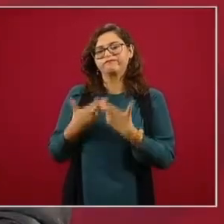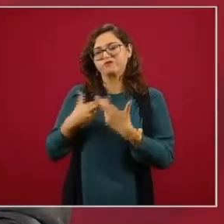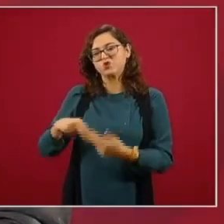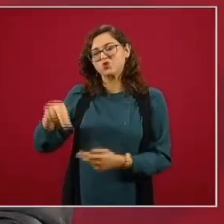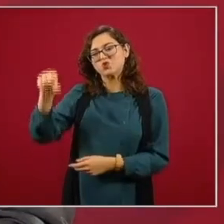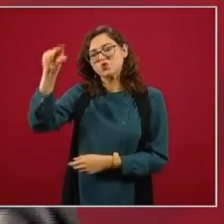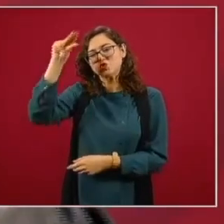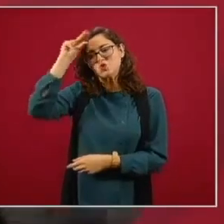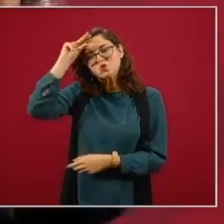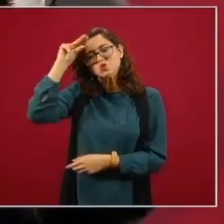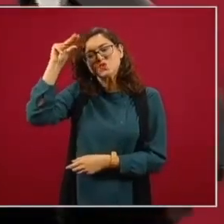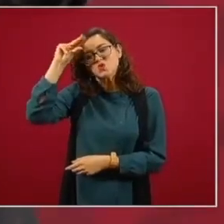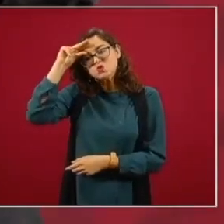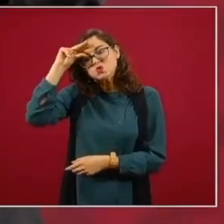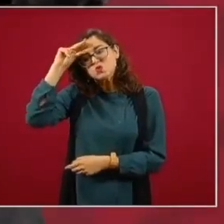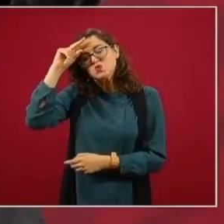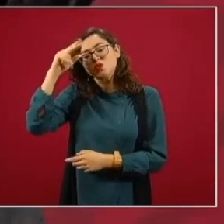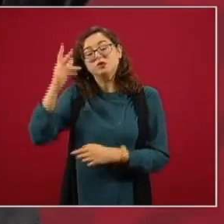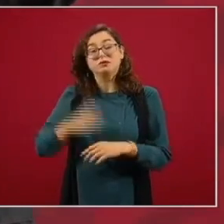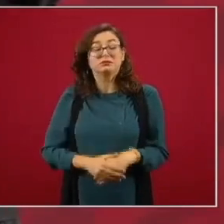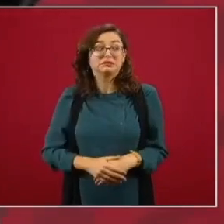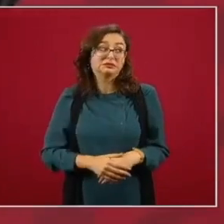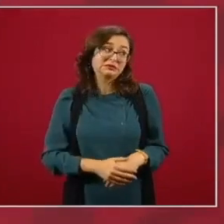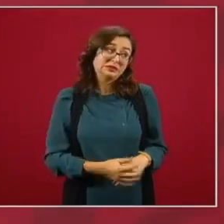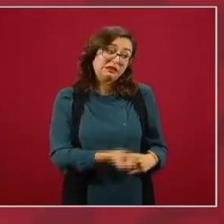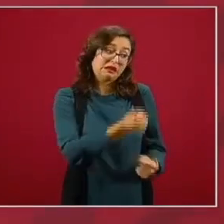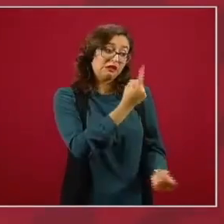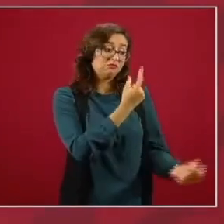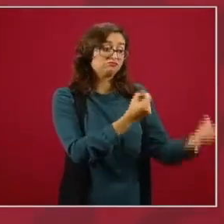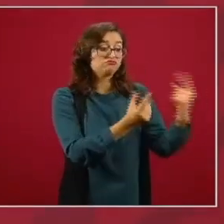y hay unos desde mero arriba